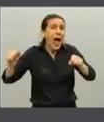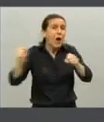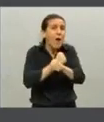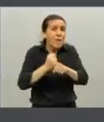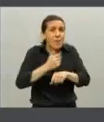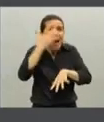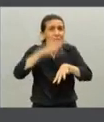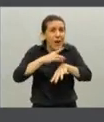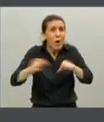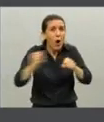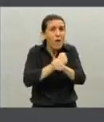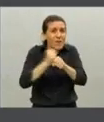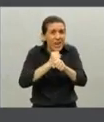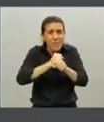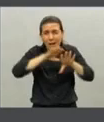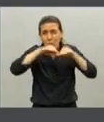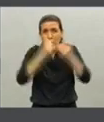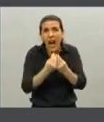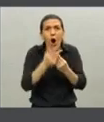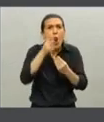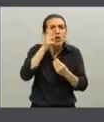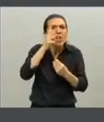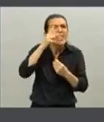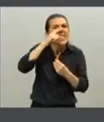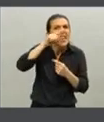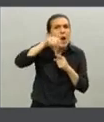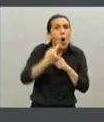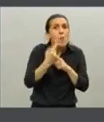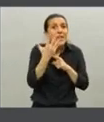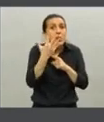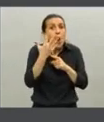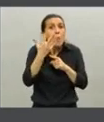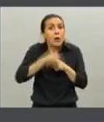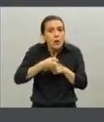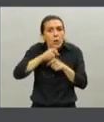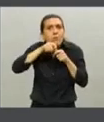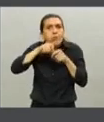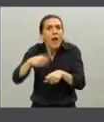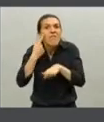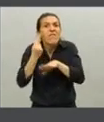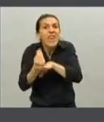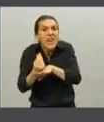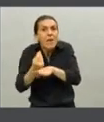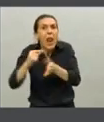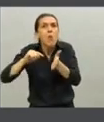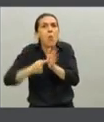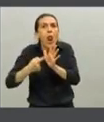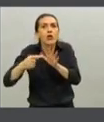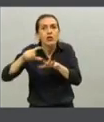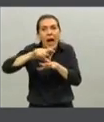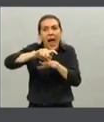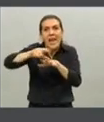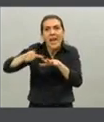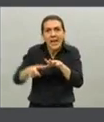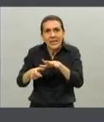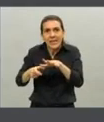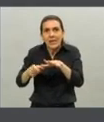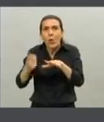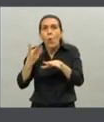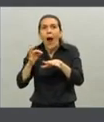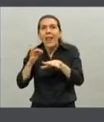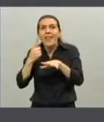acumulados, el 87,5% corresponde al AMBA. Eso es Ciudad de Buenos Aires y 40